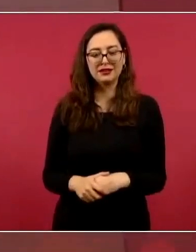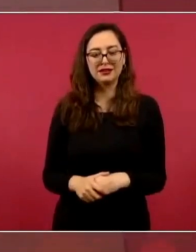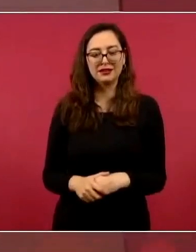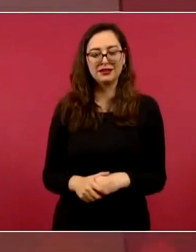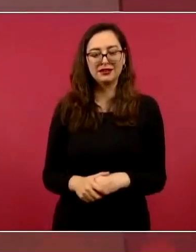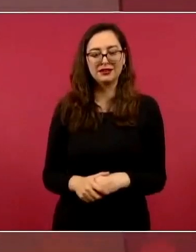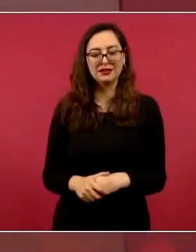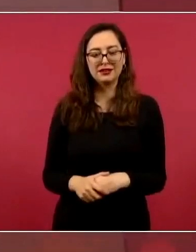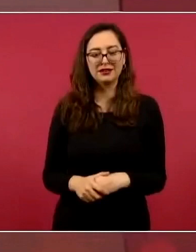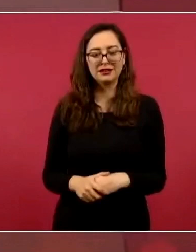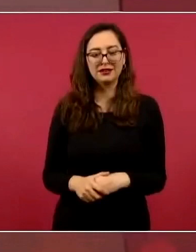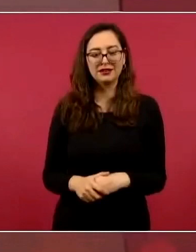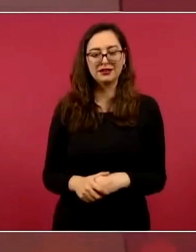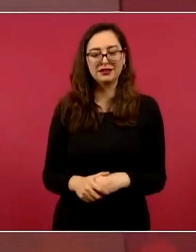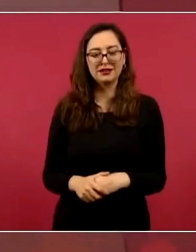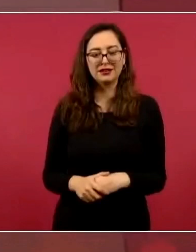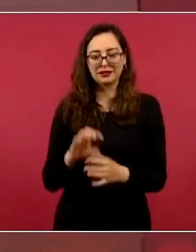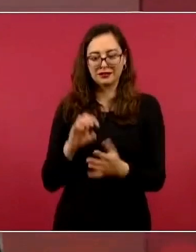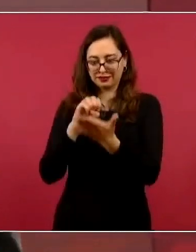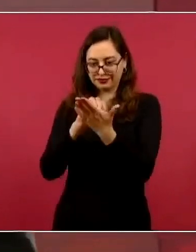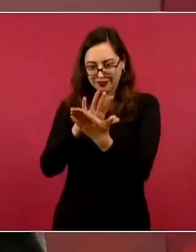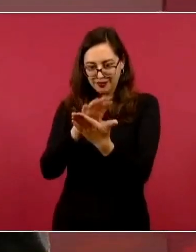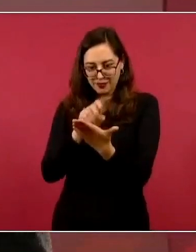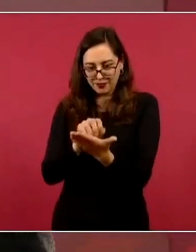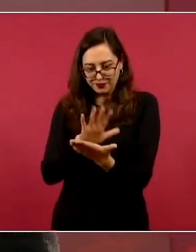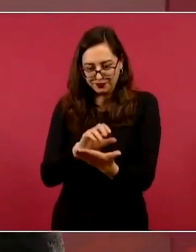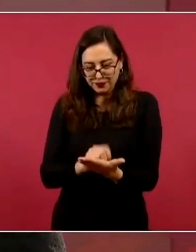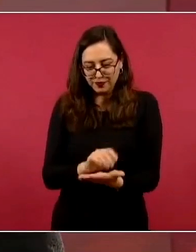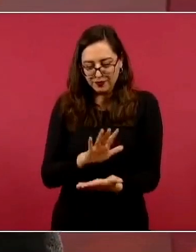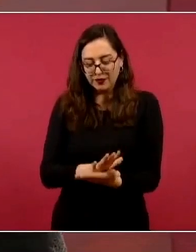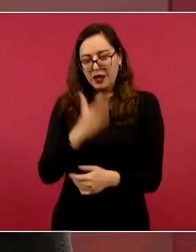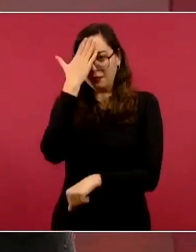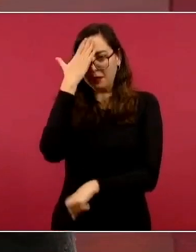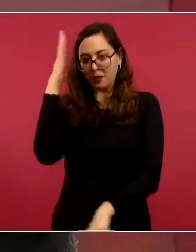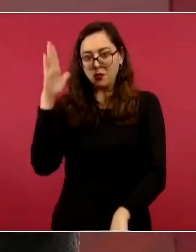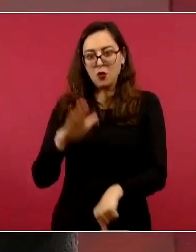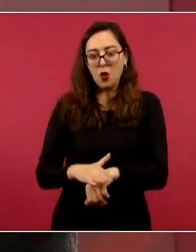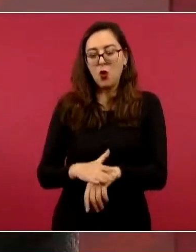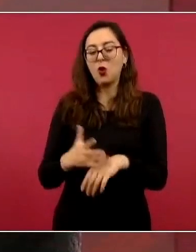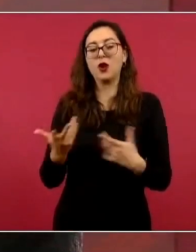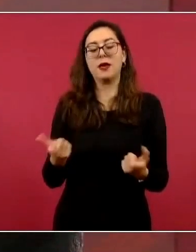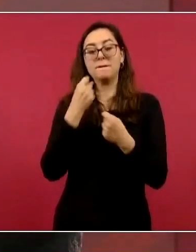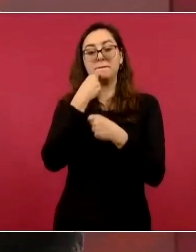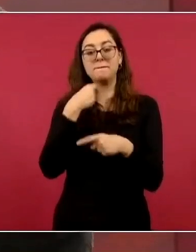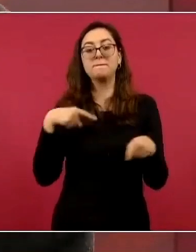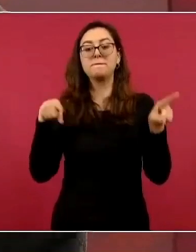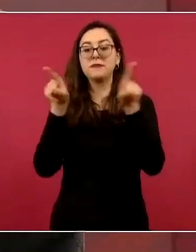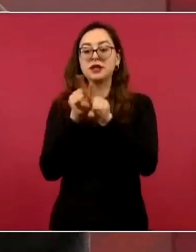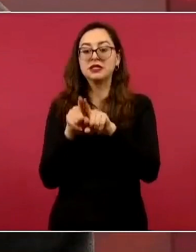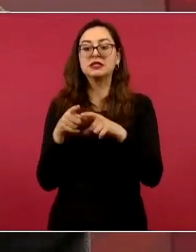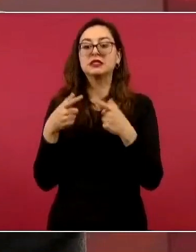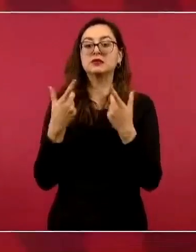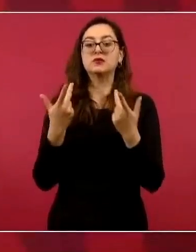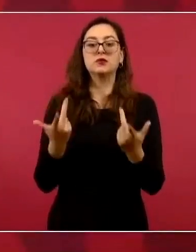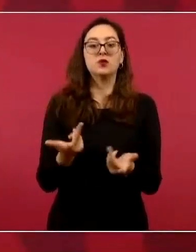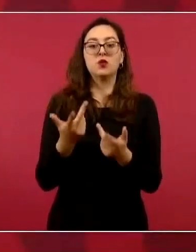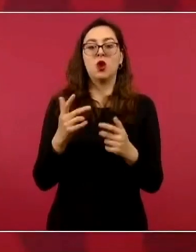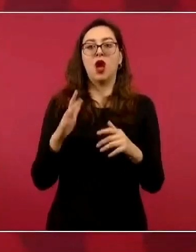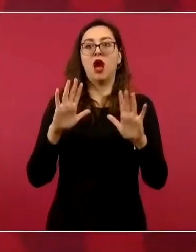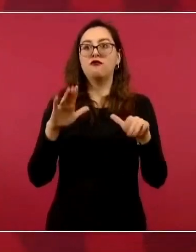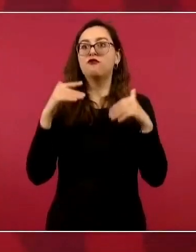tradición de asilo, de protección a